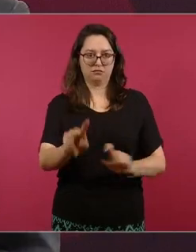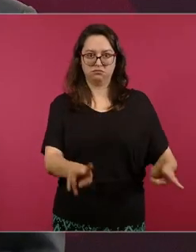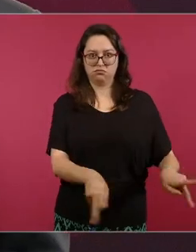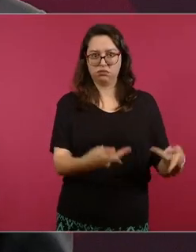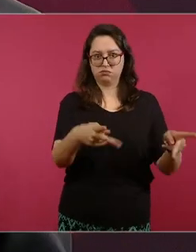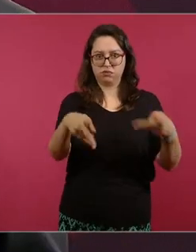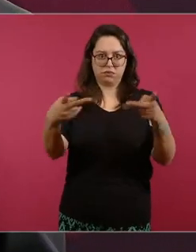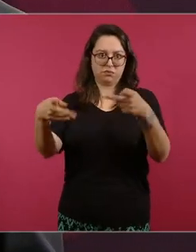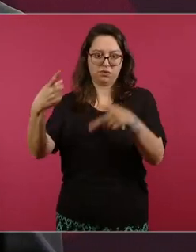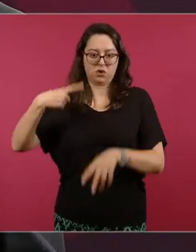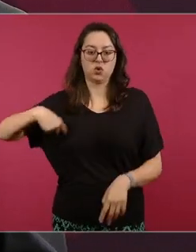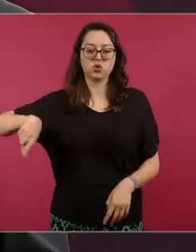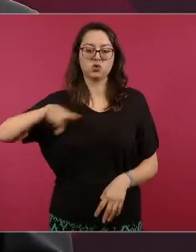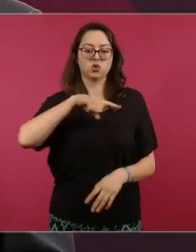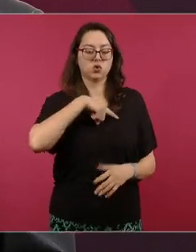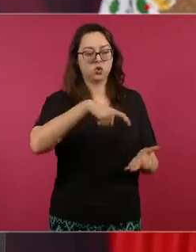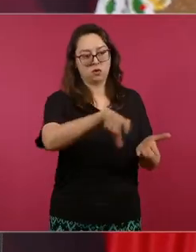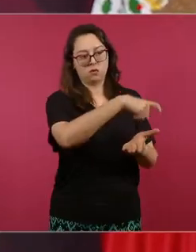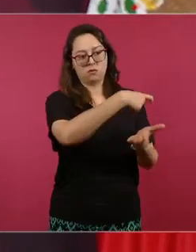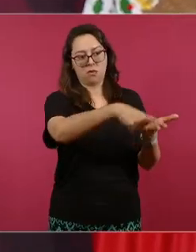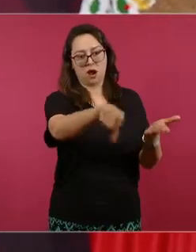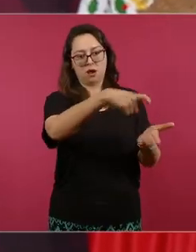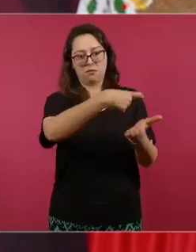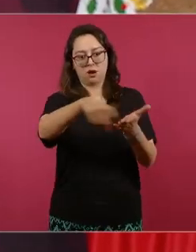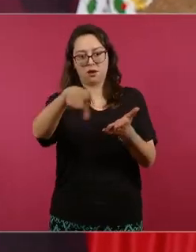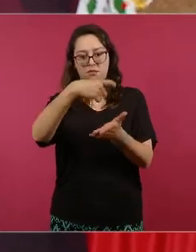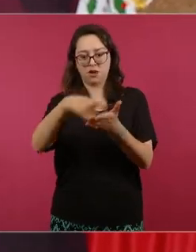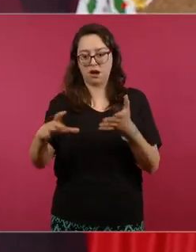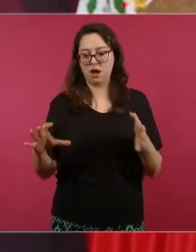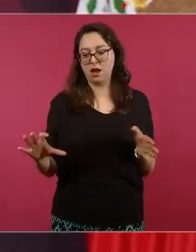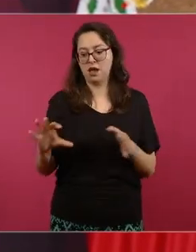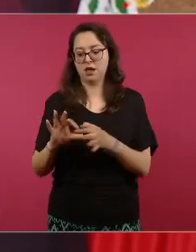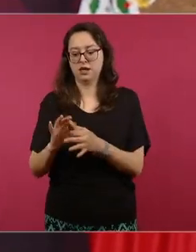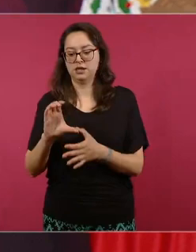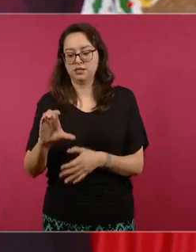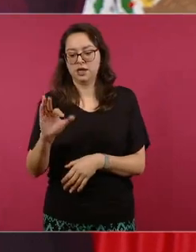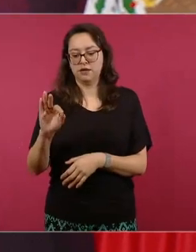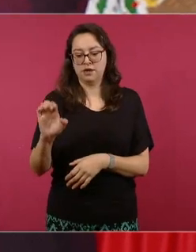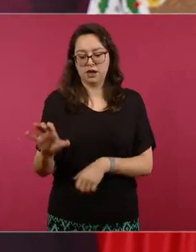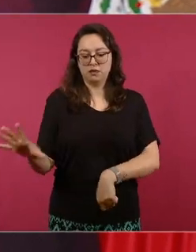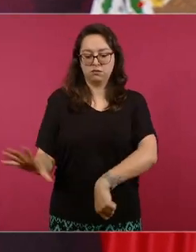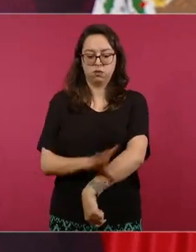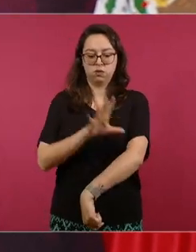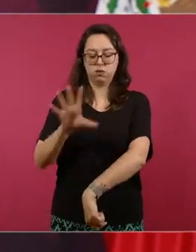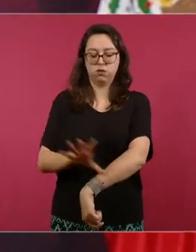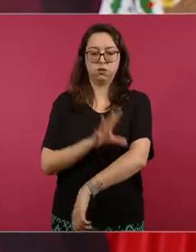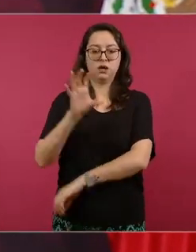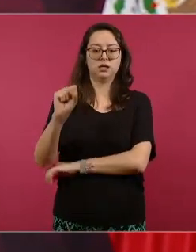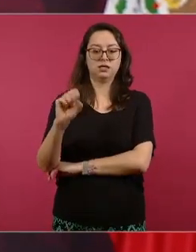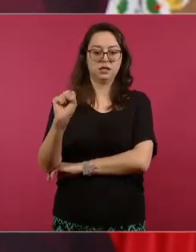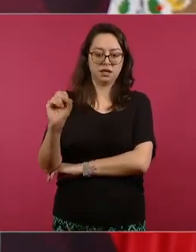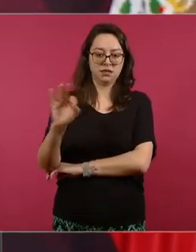Federal de Electricidad va a tener como 60% de capacidad de generación